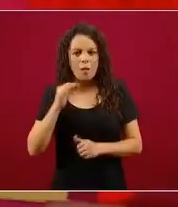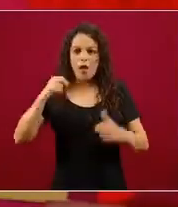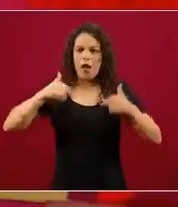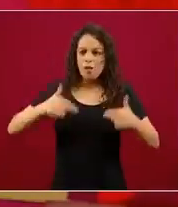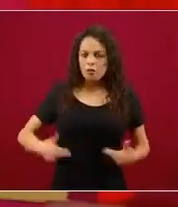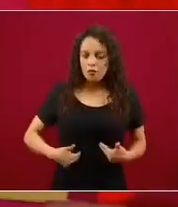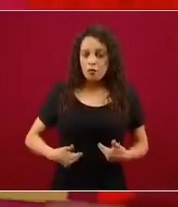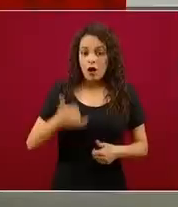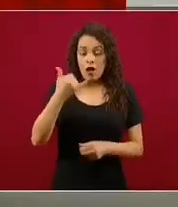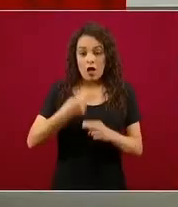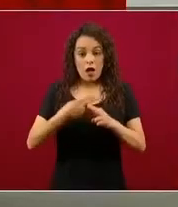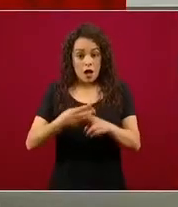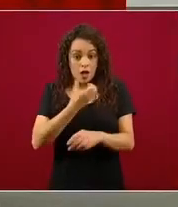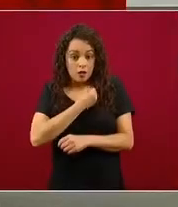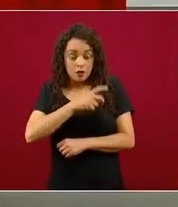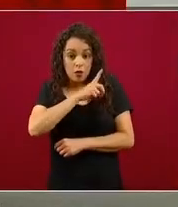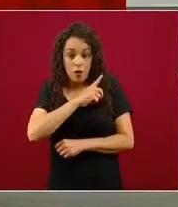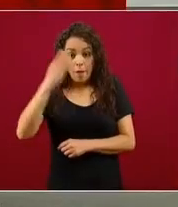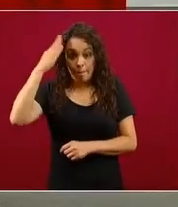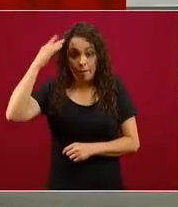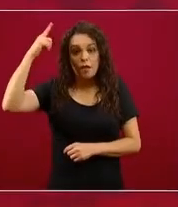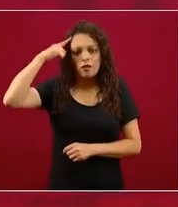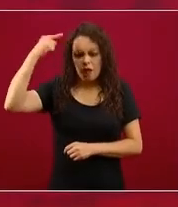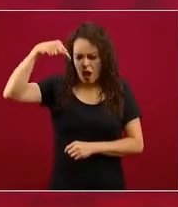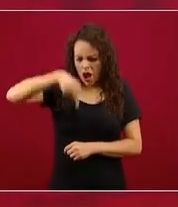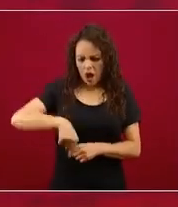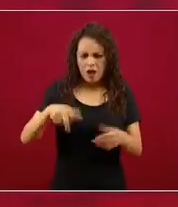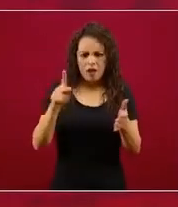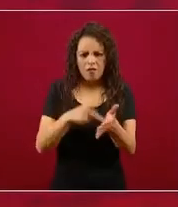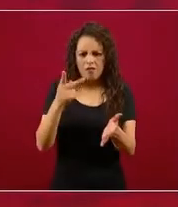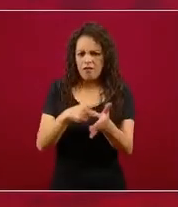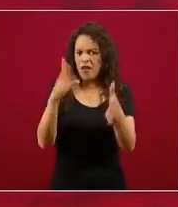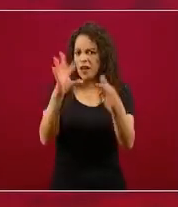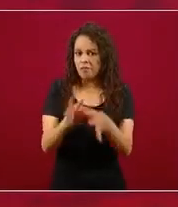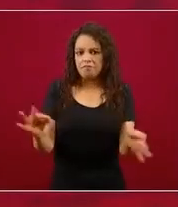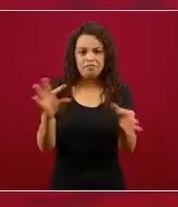la salud mental, de la que hemos hablado aquí en repetidas ocasiones.